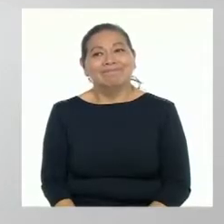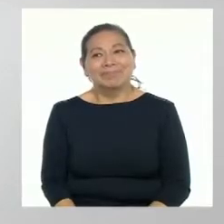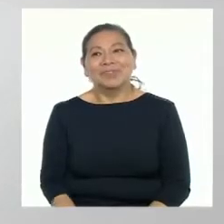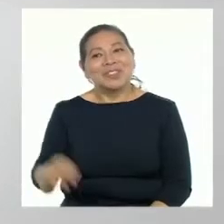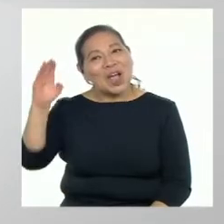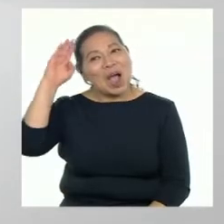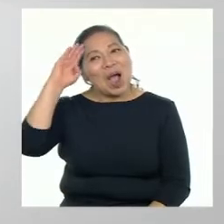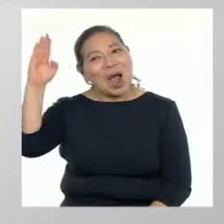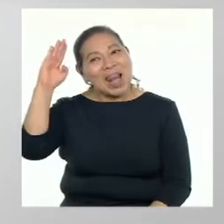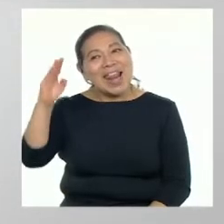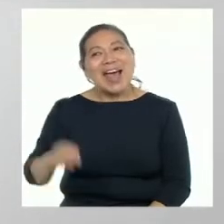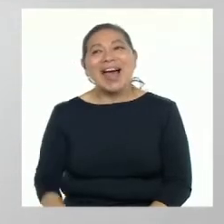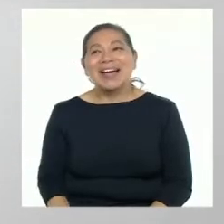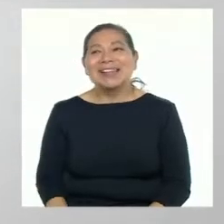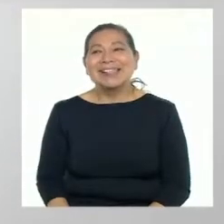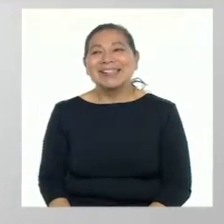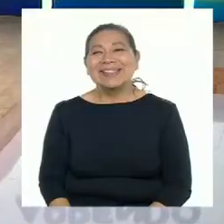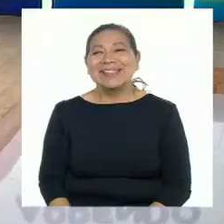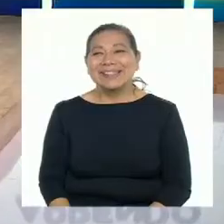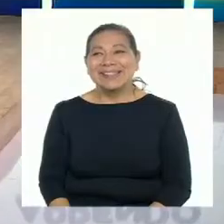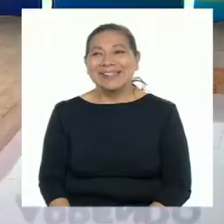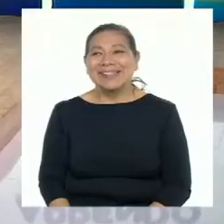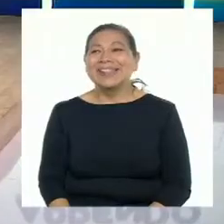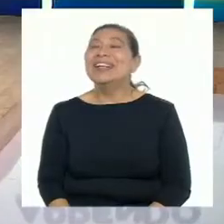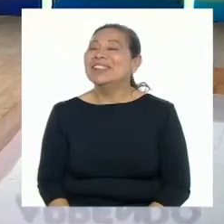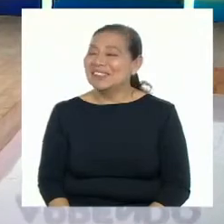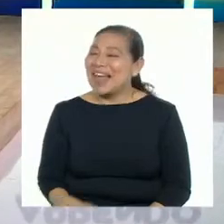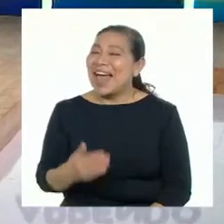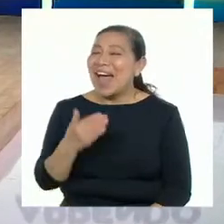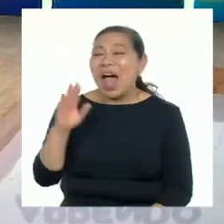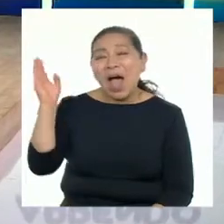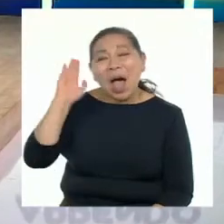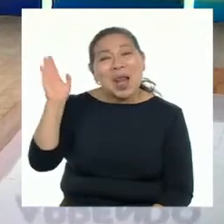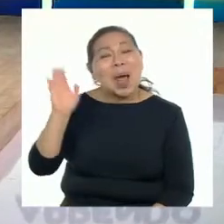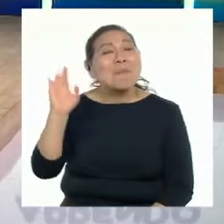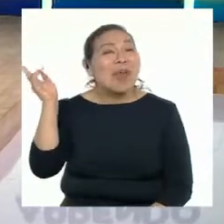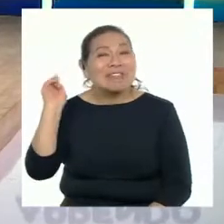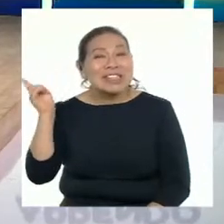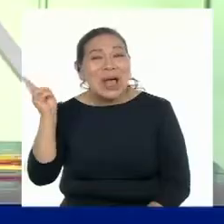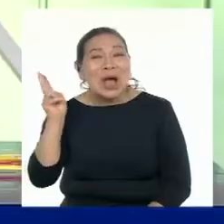Hola, Jonathan. Hola, Rebot. ¡Hola, profesora Karina!